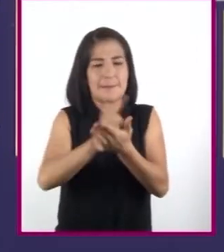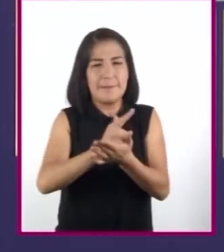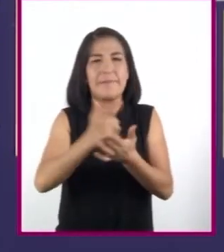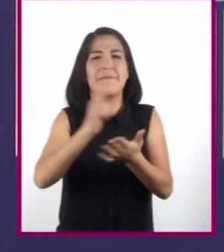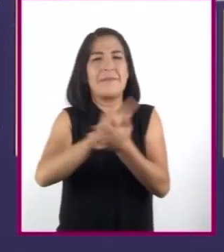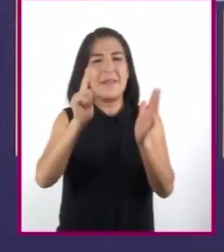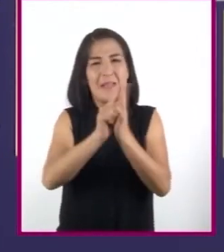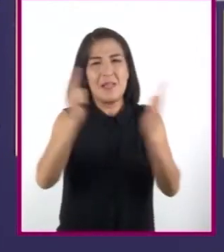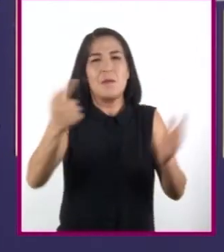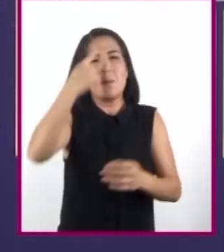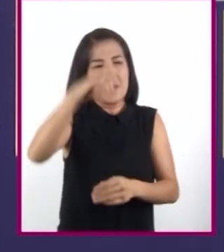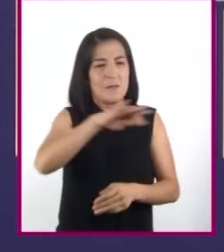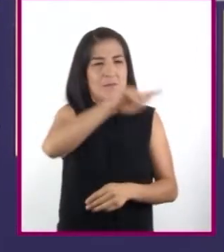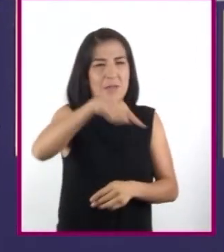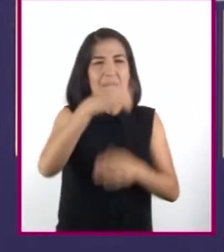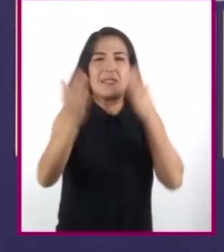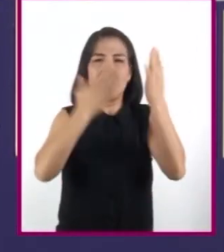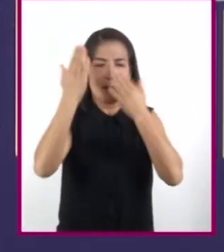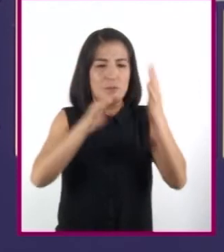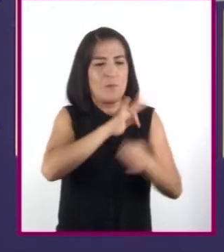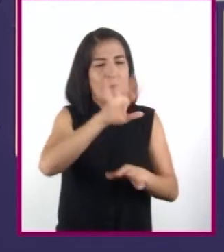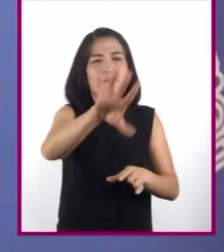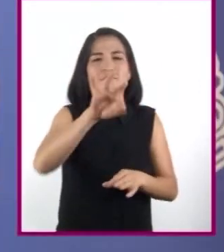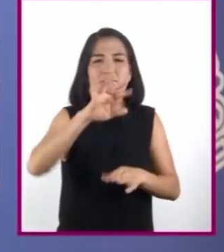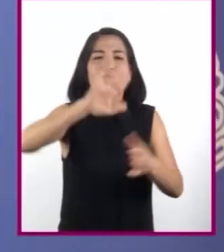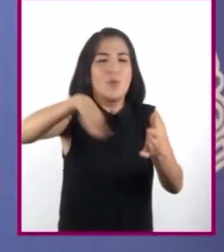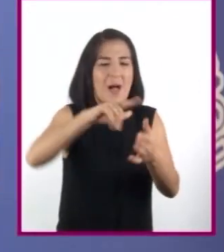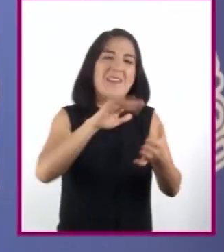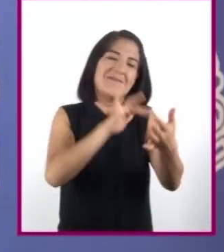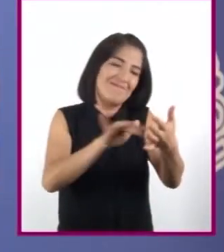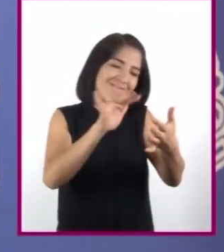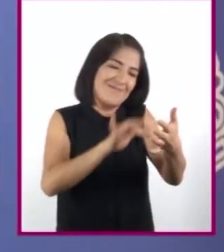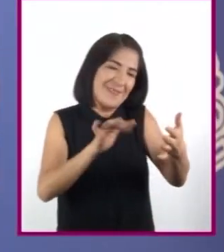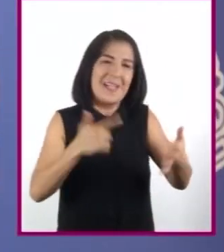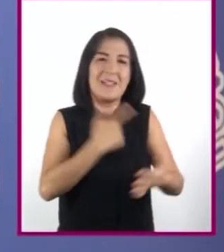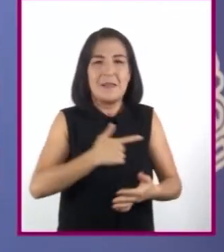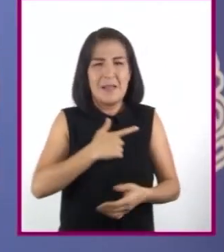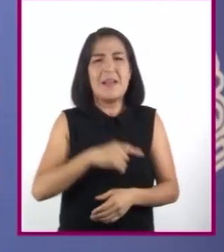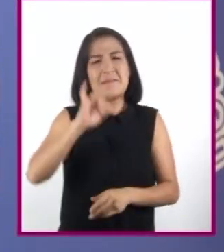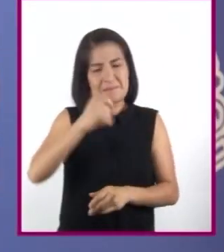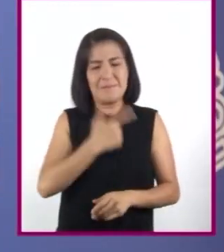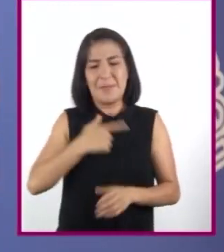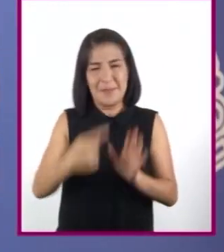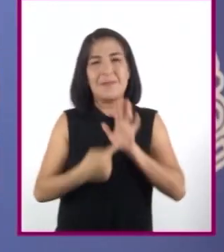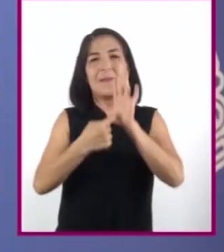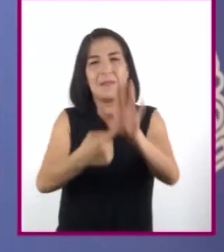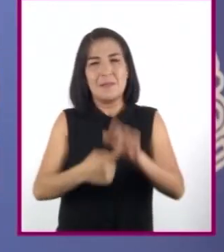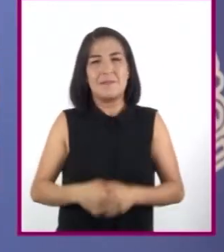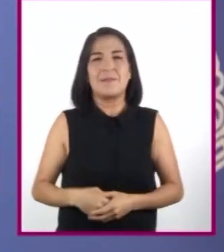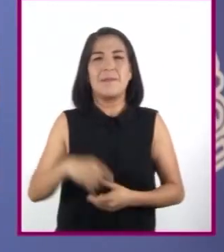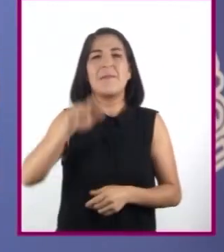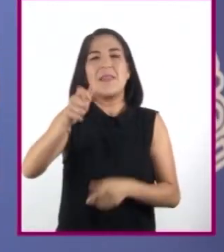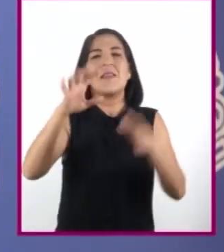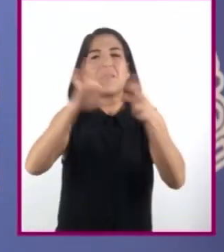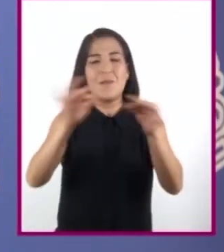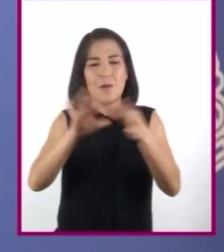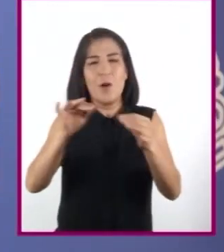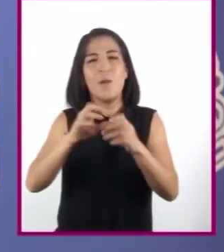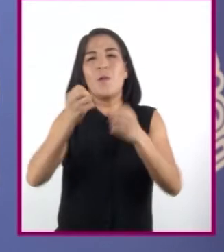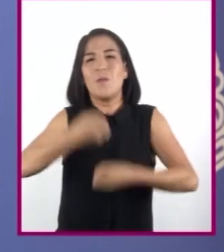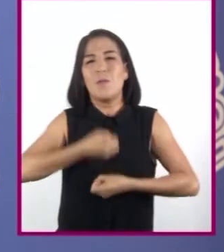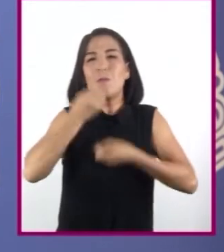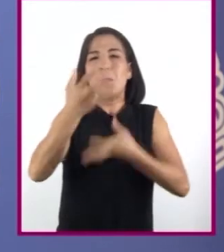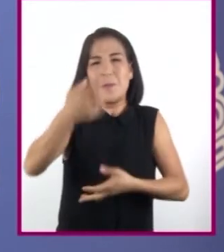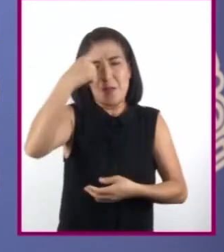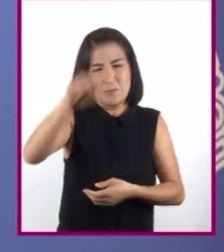los estudiantes puedan buscar para disfrutar de sus páginas? Claro que sí. A continuación, les compartiré algunos cuentos que pueden buscar en